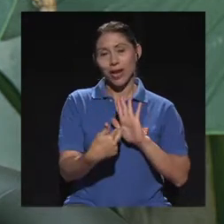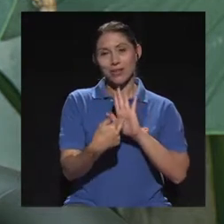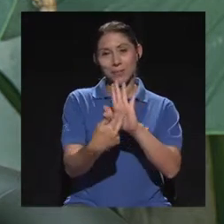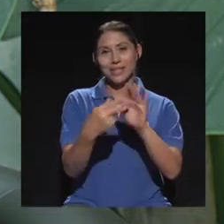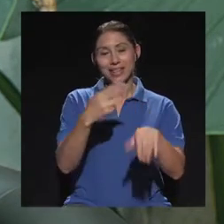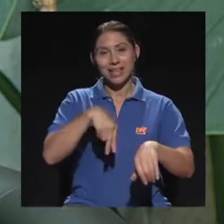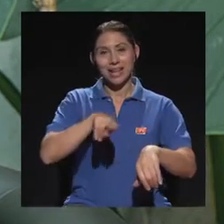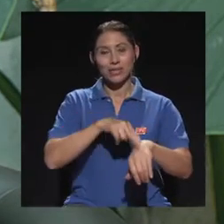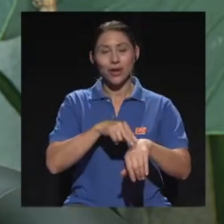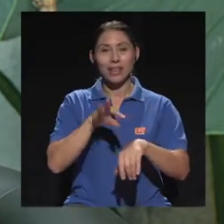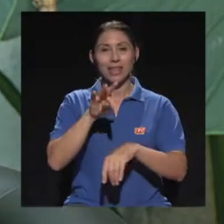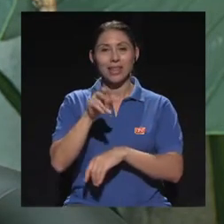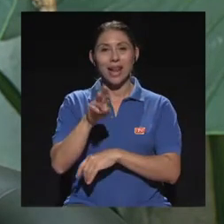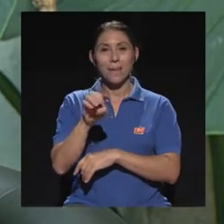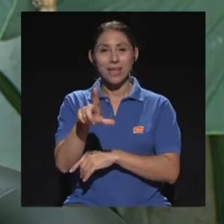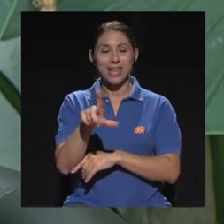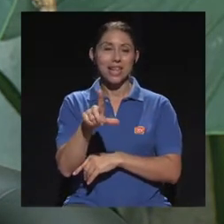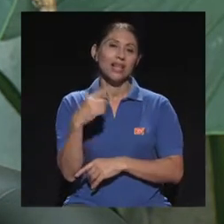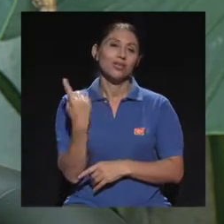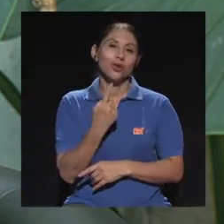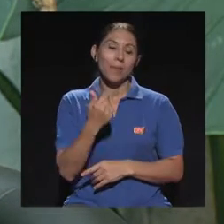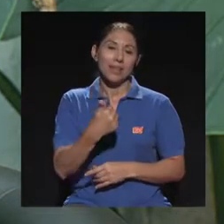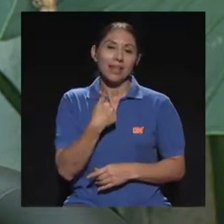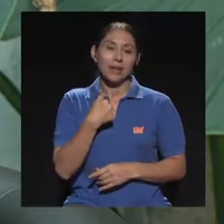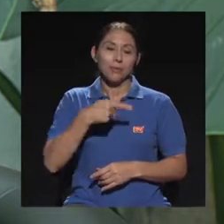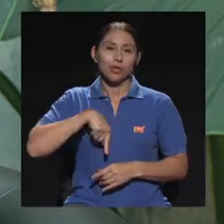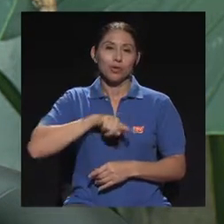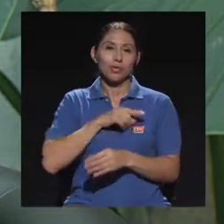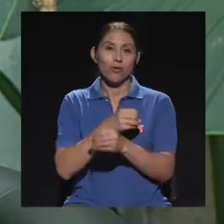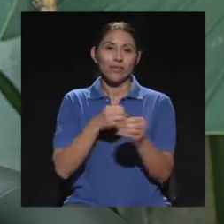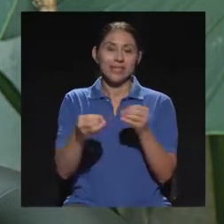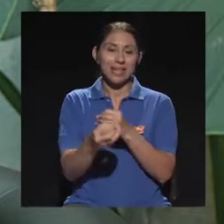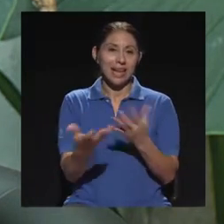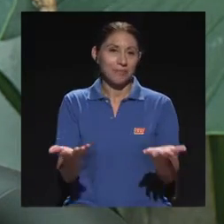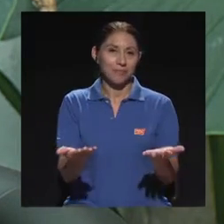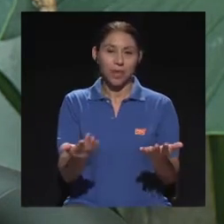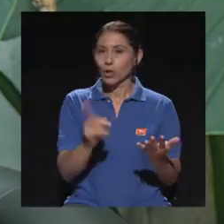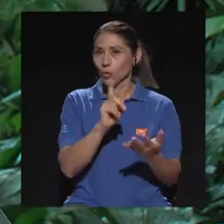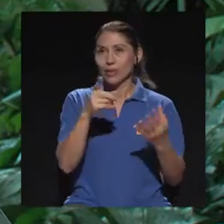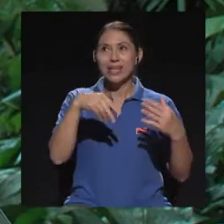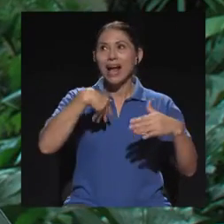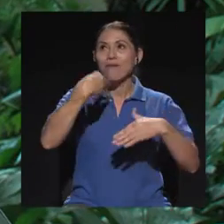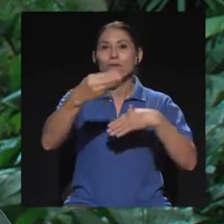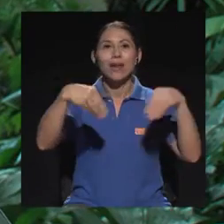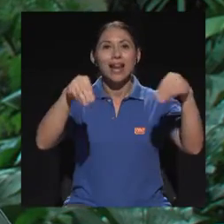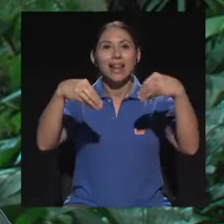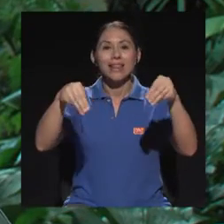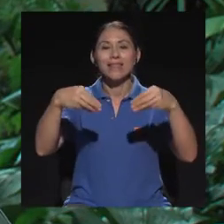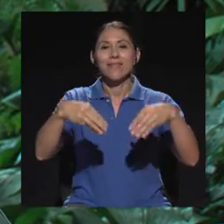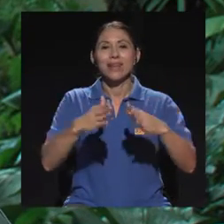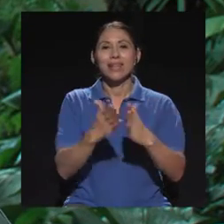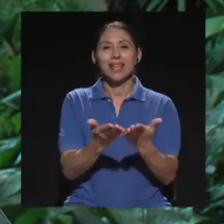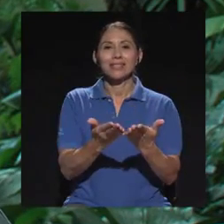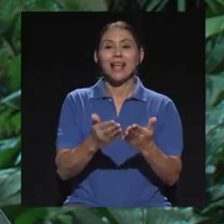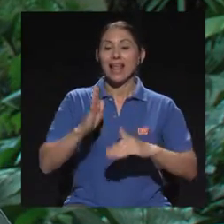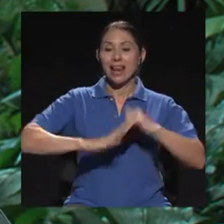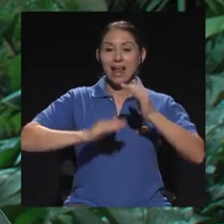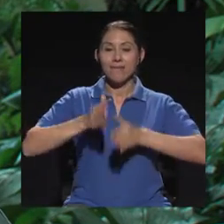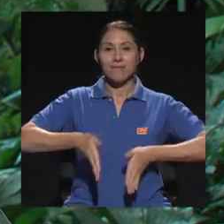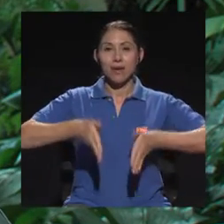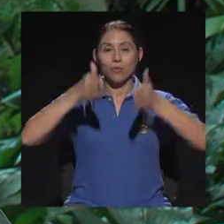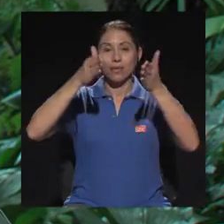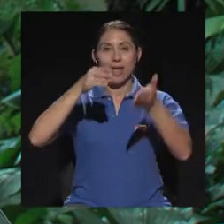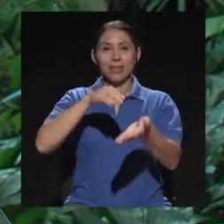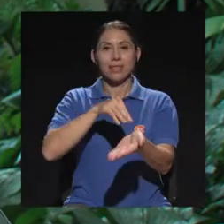representante nacional de Tramil, solo los tenemos en la oficina nuestra. Acá en la Facultad de Medicina. En la Facultad de Medicina, en la oficina